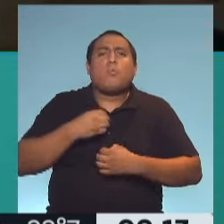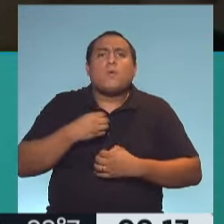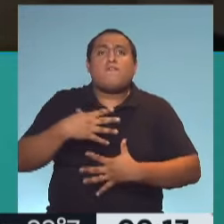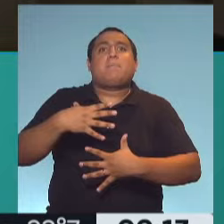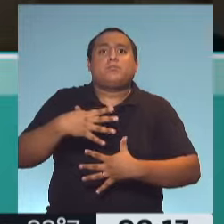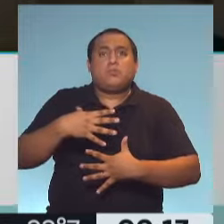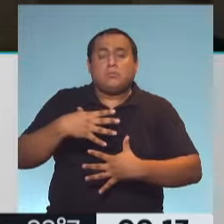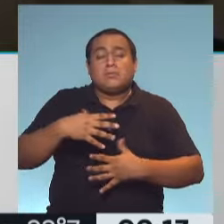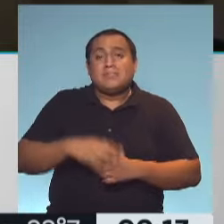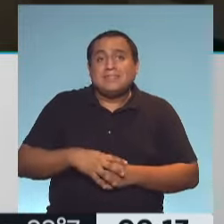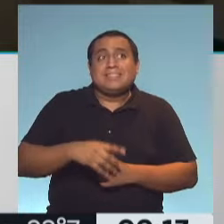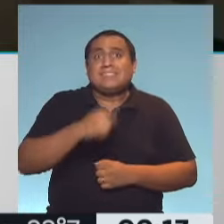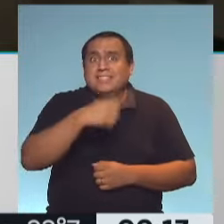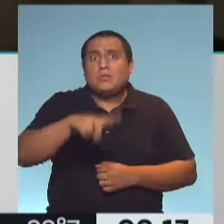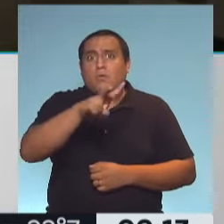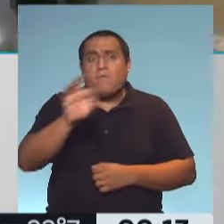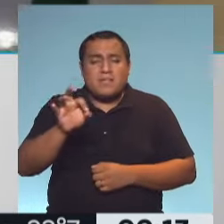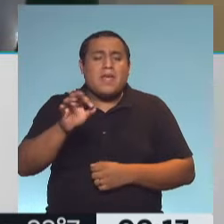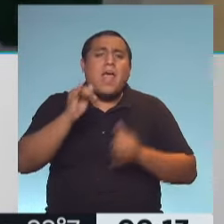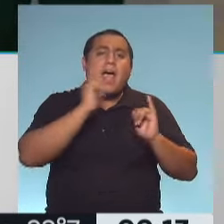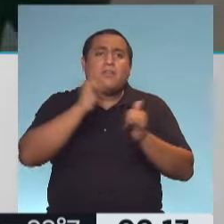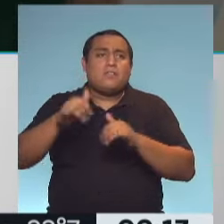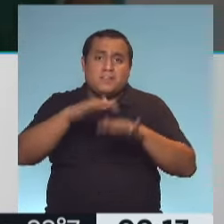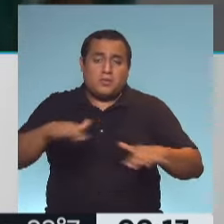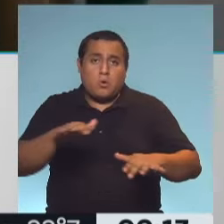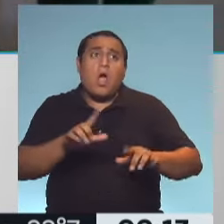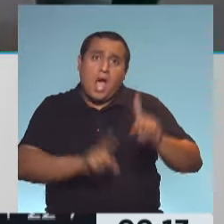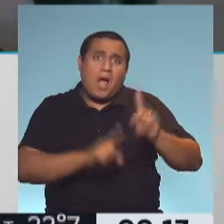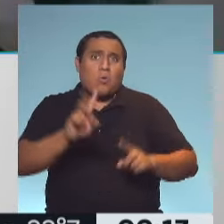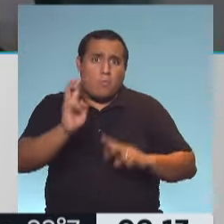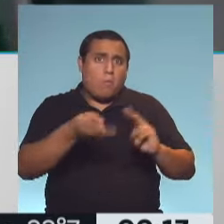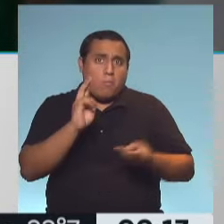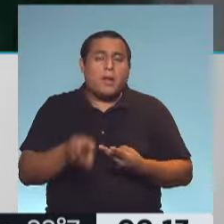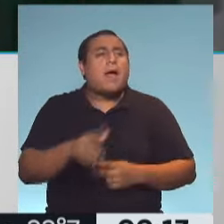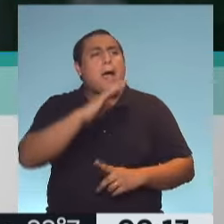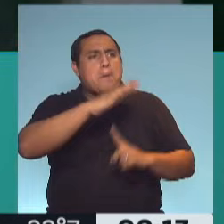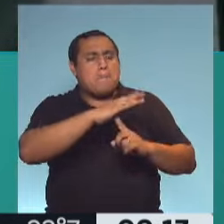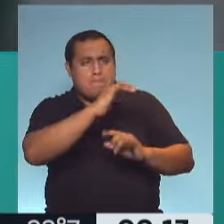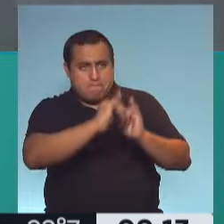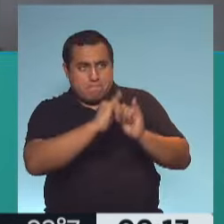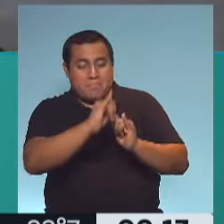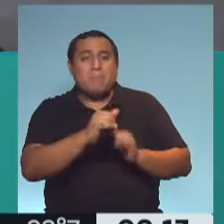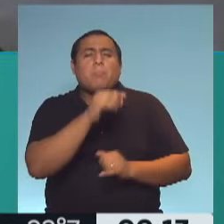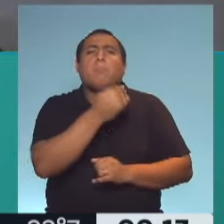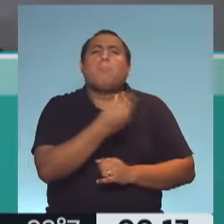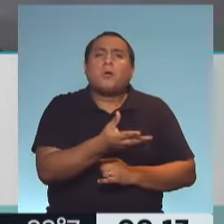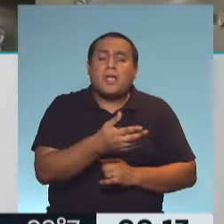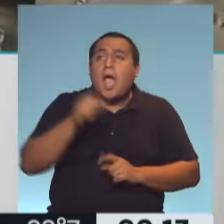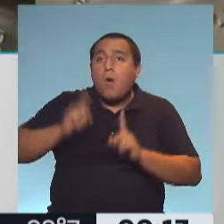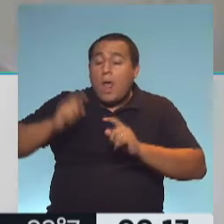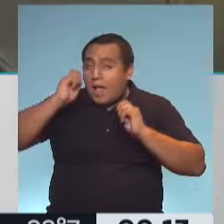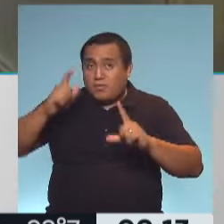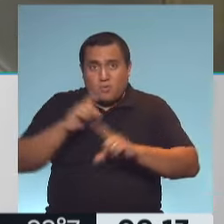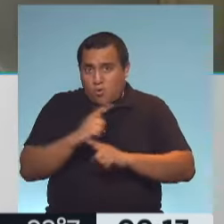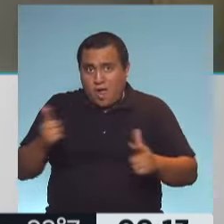afectado a 220 adolescentes y niños, con víctimas fatales incluidos. Ahí hago un paréntesis, porque es un síndrome que nadie le está prestando mucha